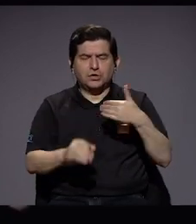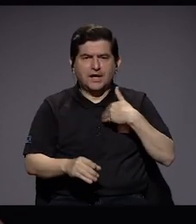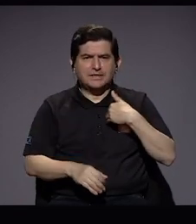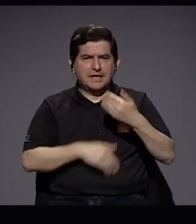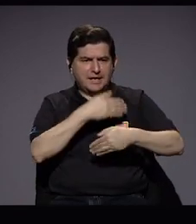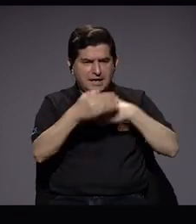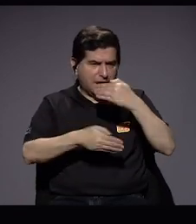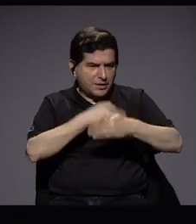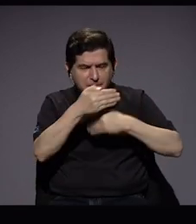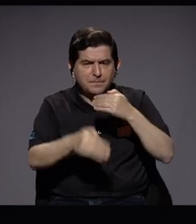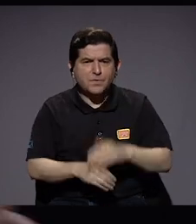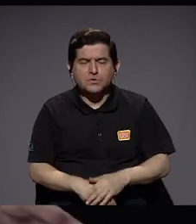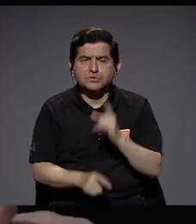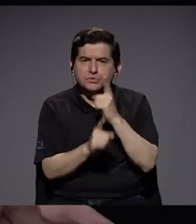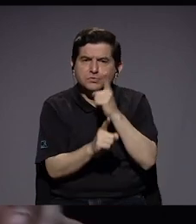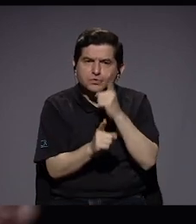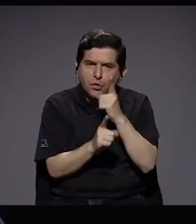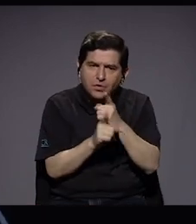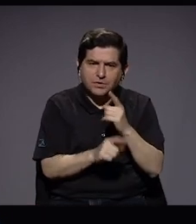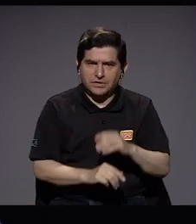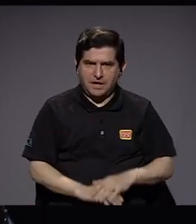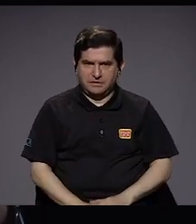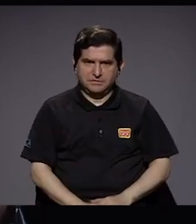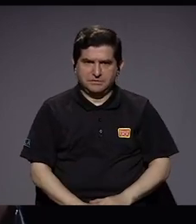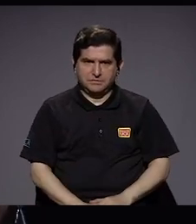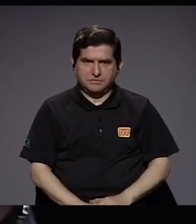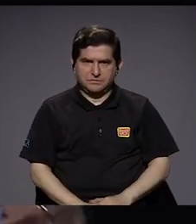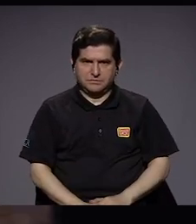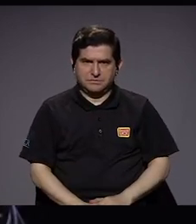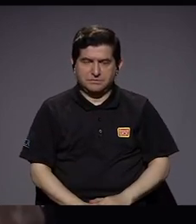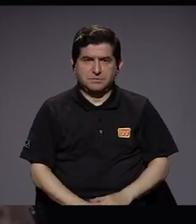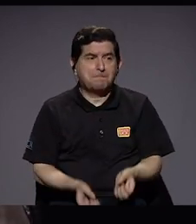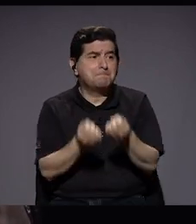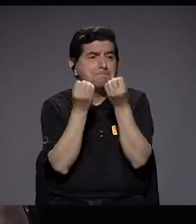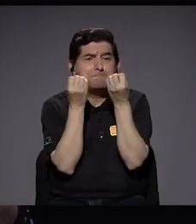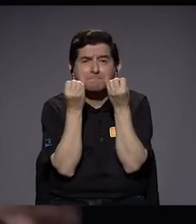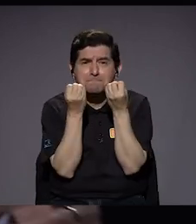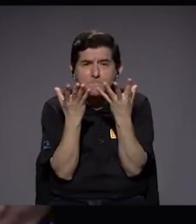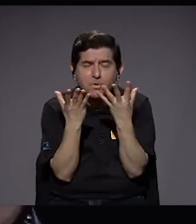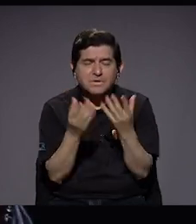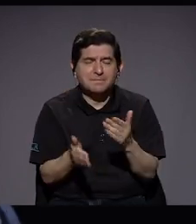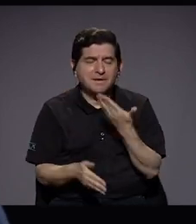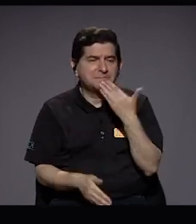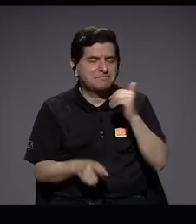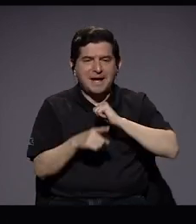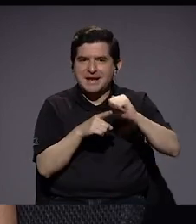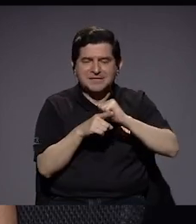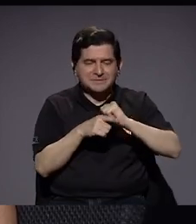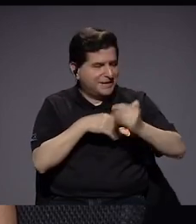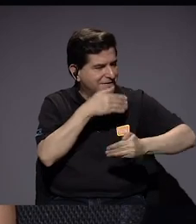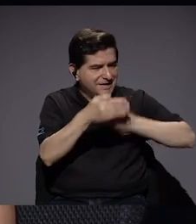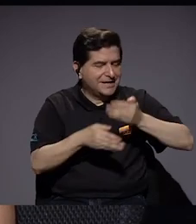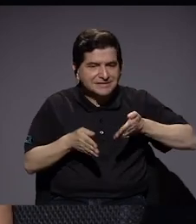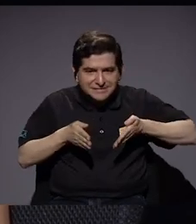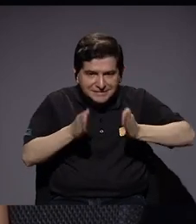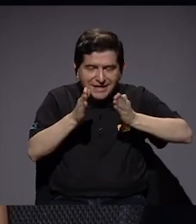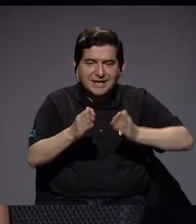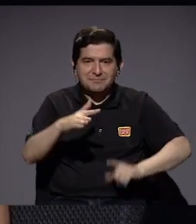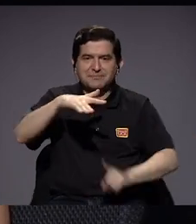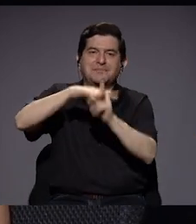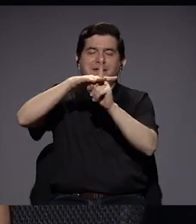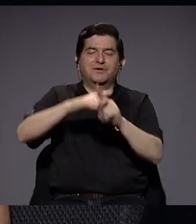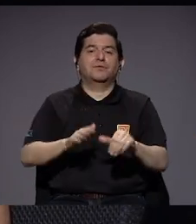protocolos totalmente adecuados por la gran cantidad de malas prácticas que hay en el camino. Sí,